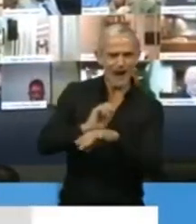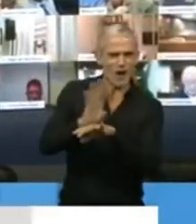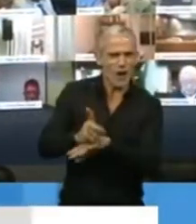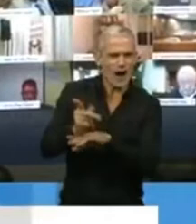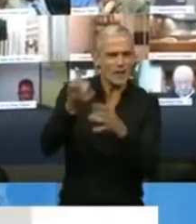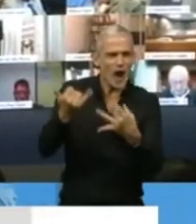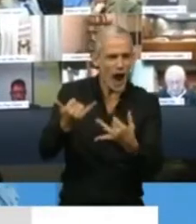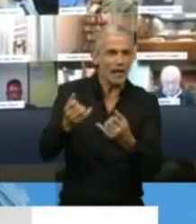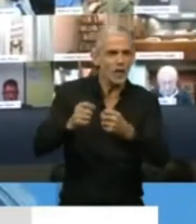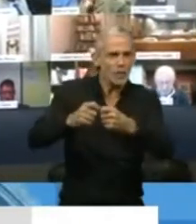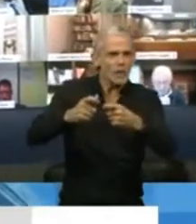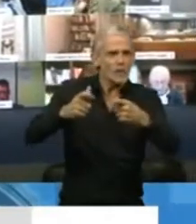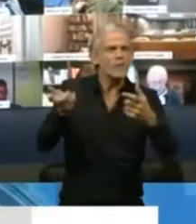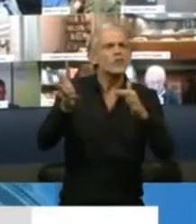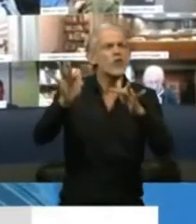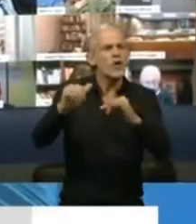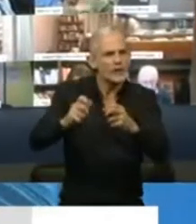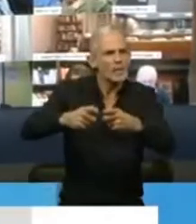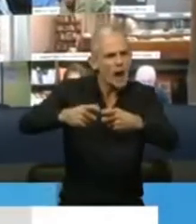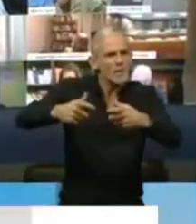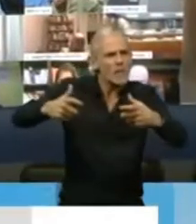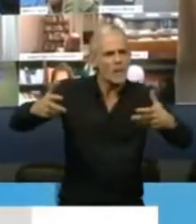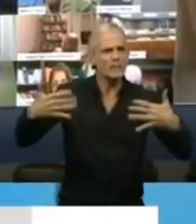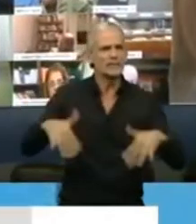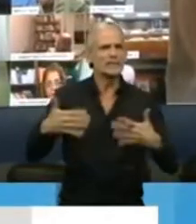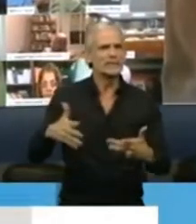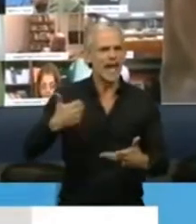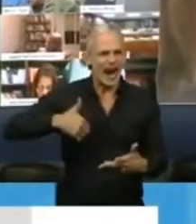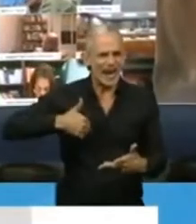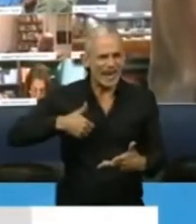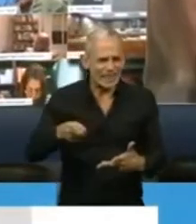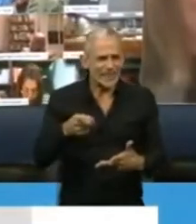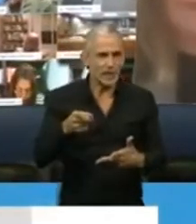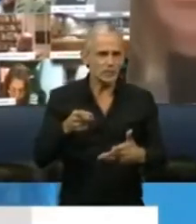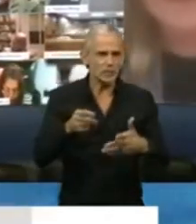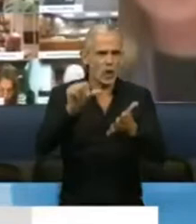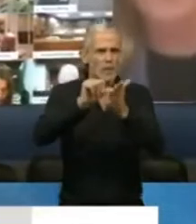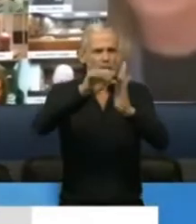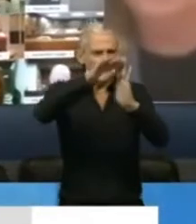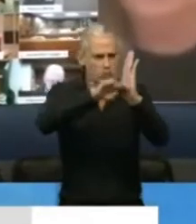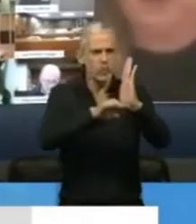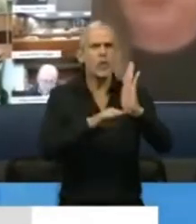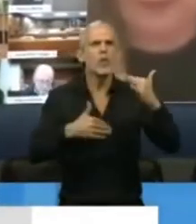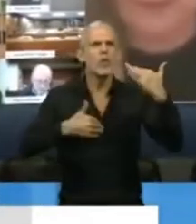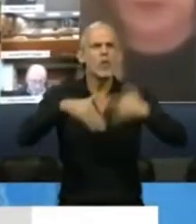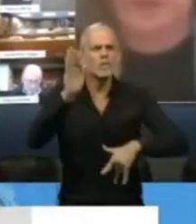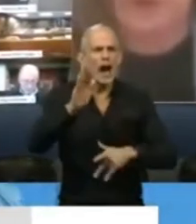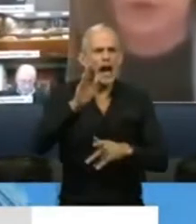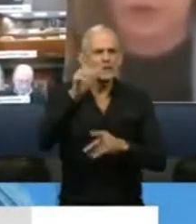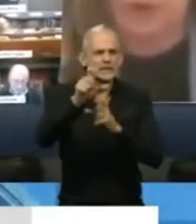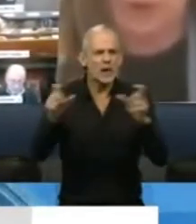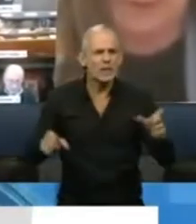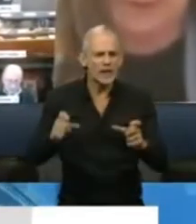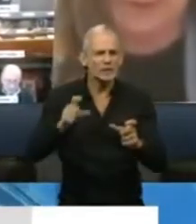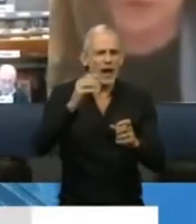aumenta día a día. Es preocupante que Argentina se encuentre entre los países con mayor tasa de contagios